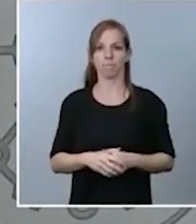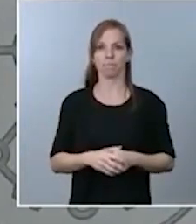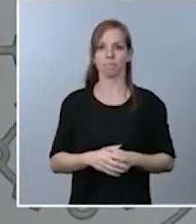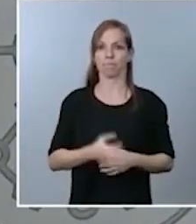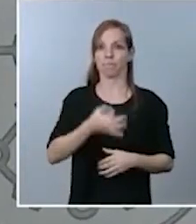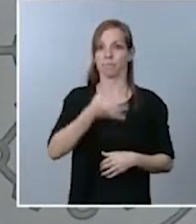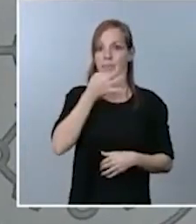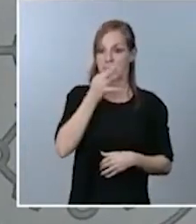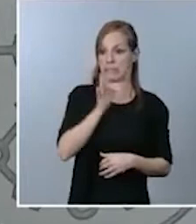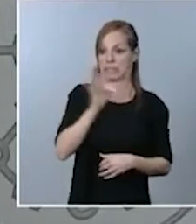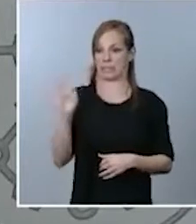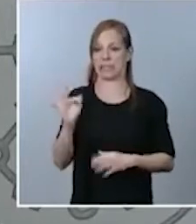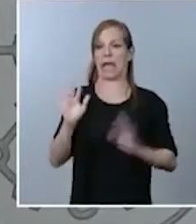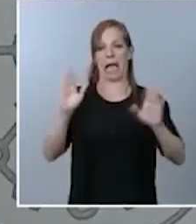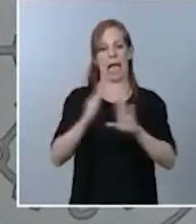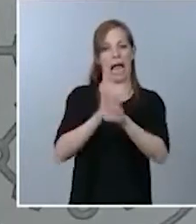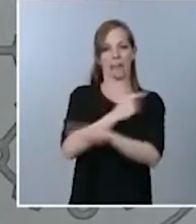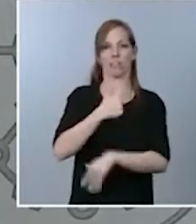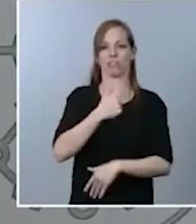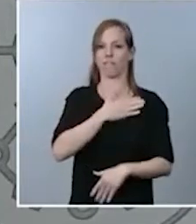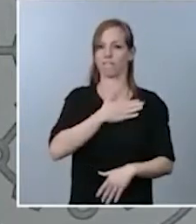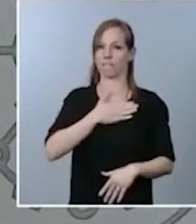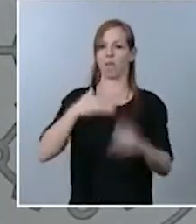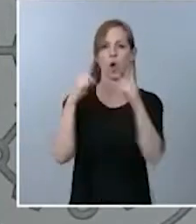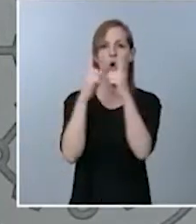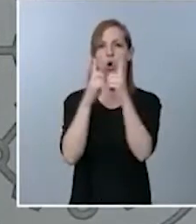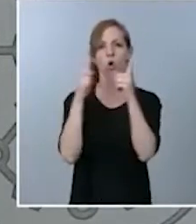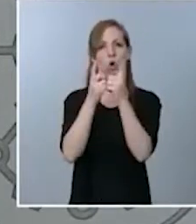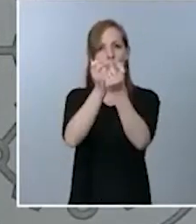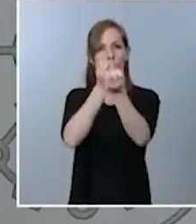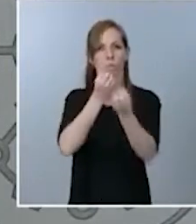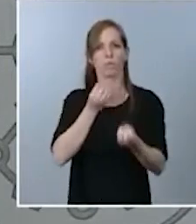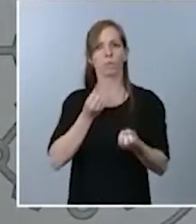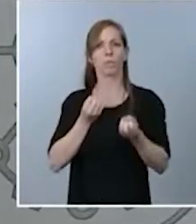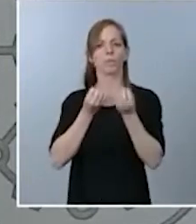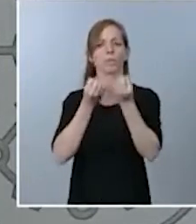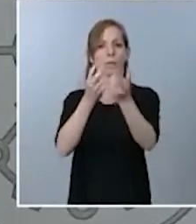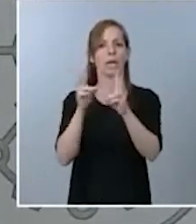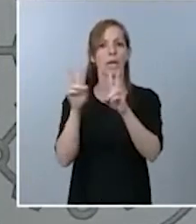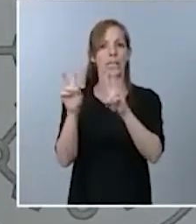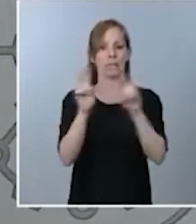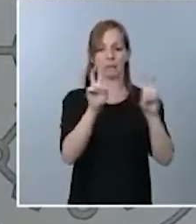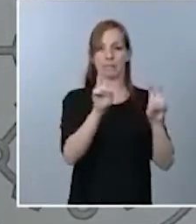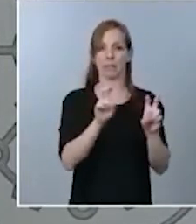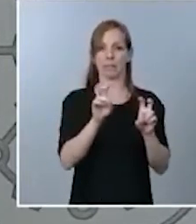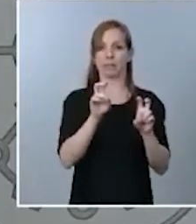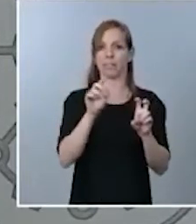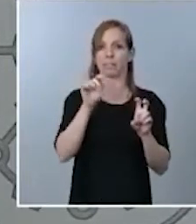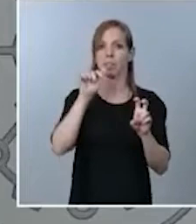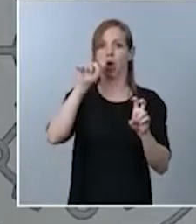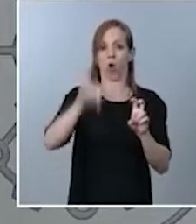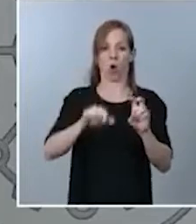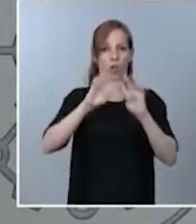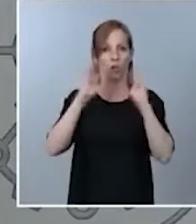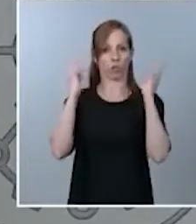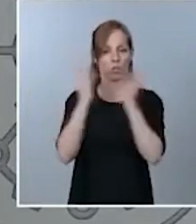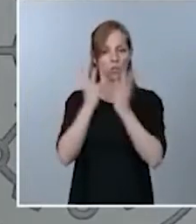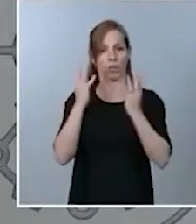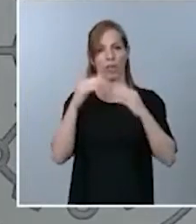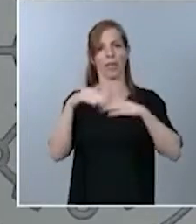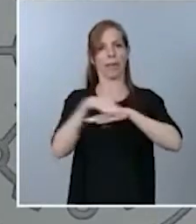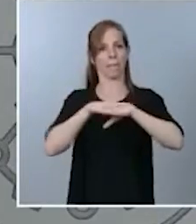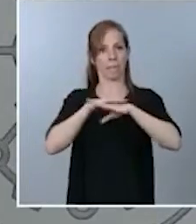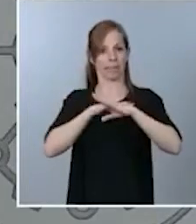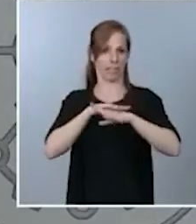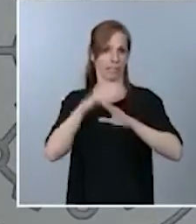voy a referirme también de forma breve a algunos asuntos que hemos abordado en el Consejo de Ministros. En primer lugar,